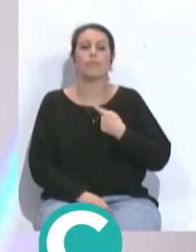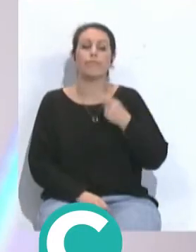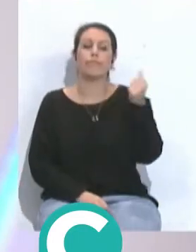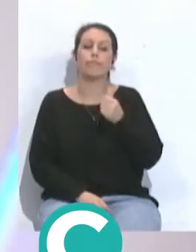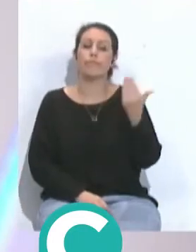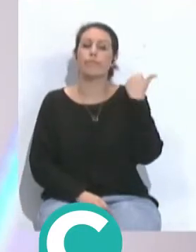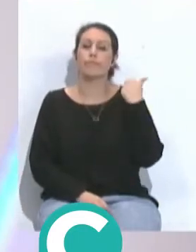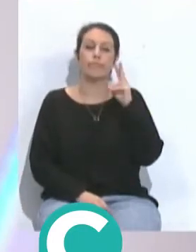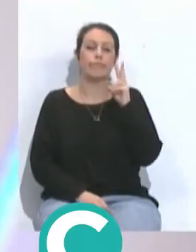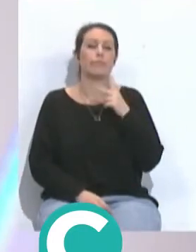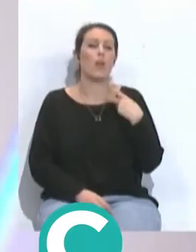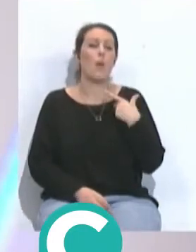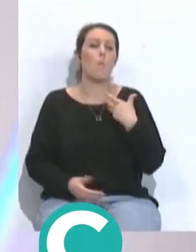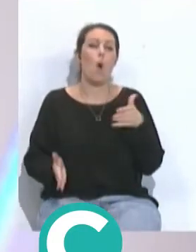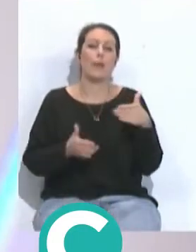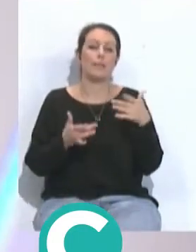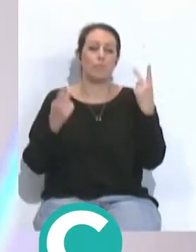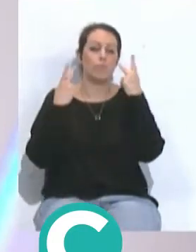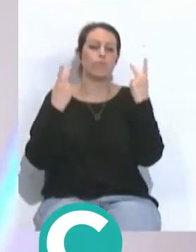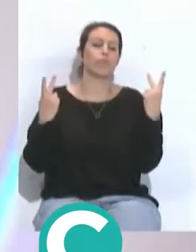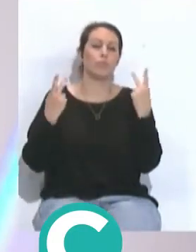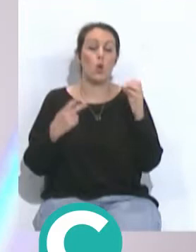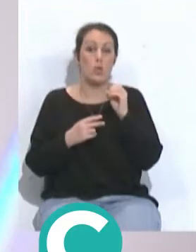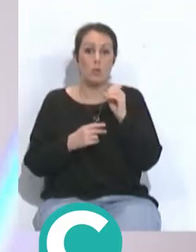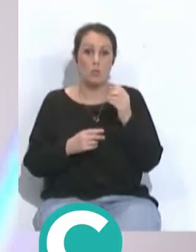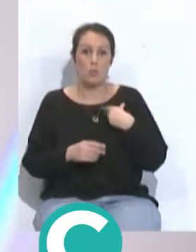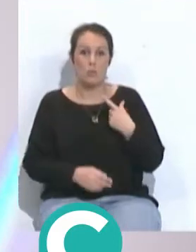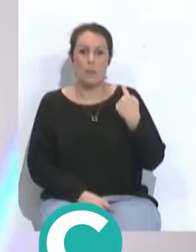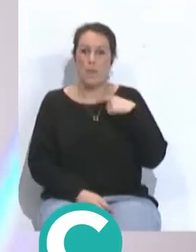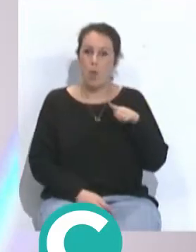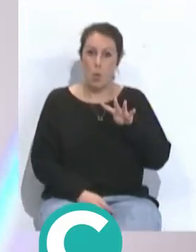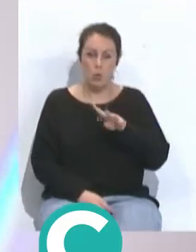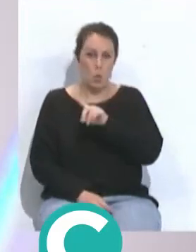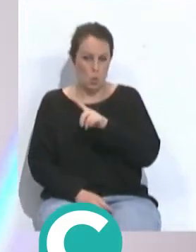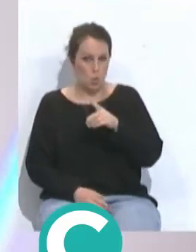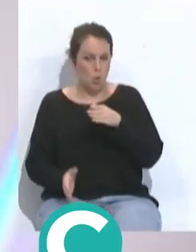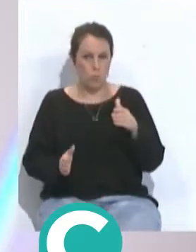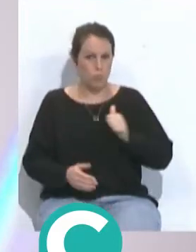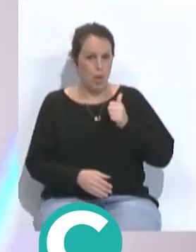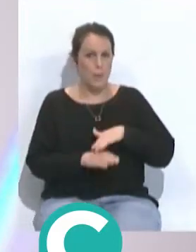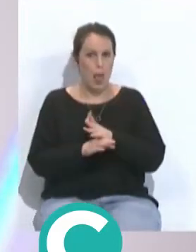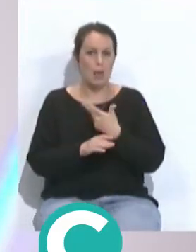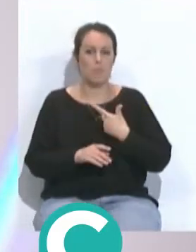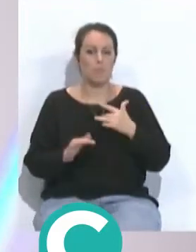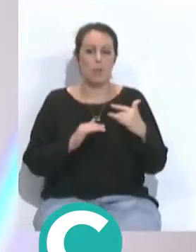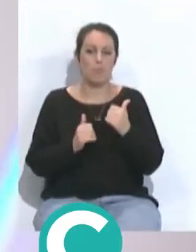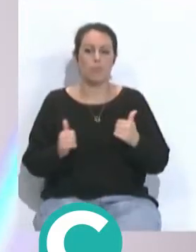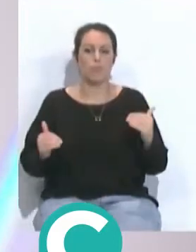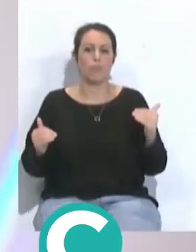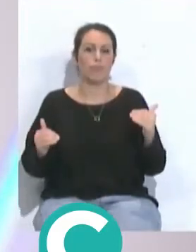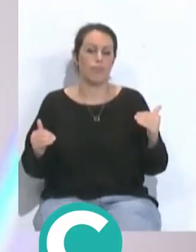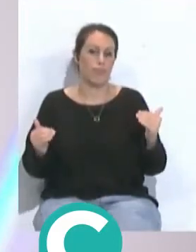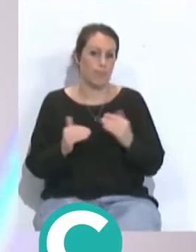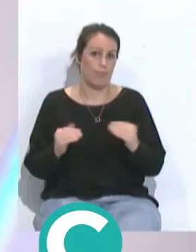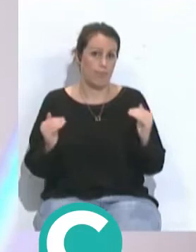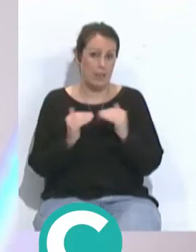semana pasada que tiene momentos de desconexión que incluso los Asuna perdiendo 4-1 tuvo sus momentos para poder incluso empatar el partido y esos son los momentos que tendrá que